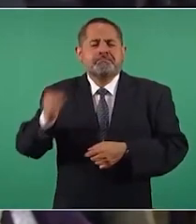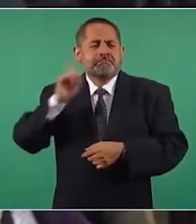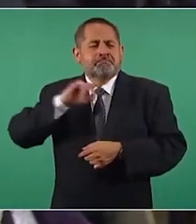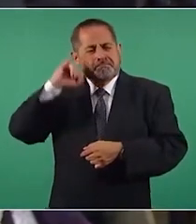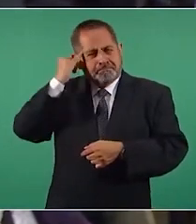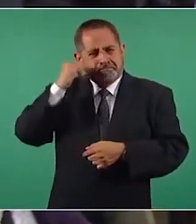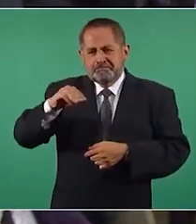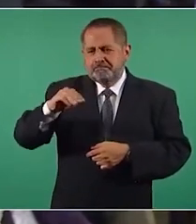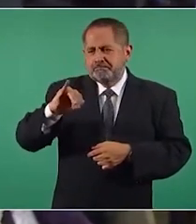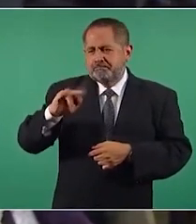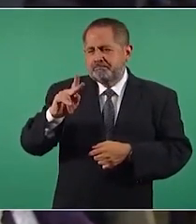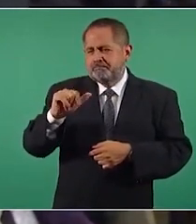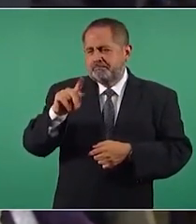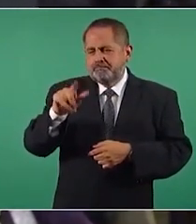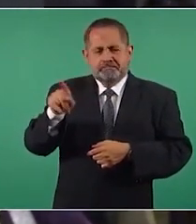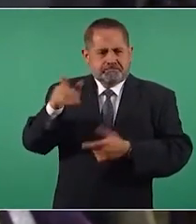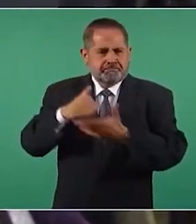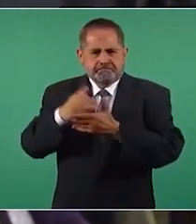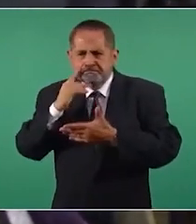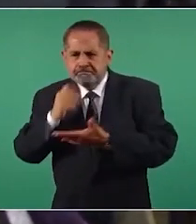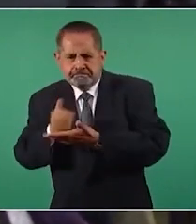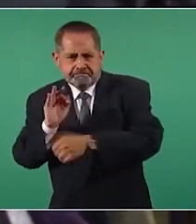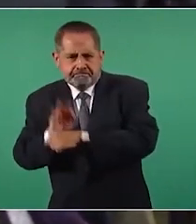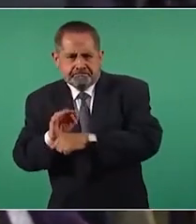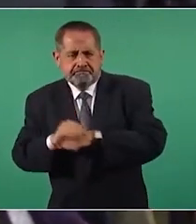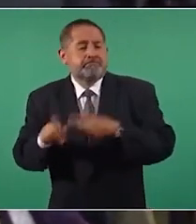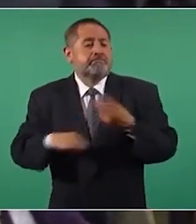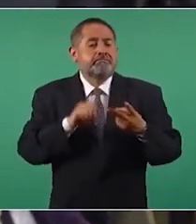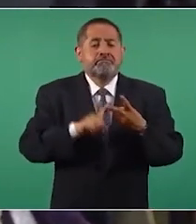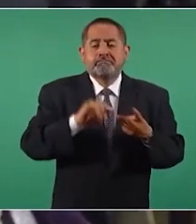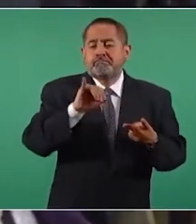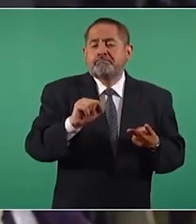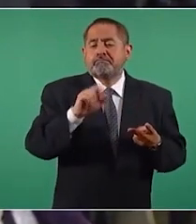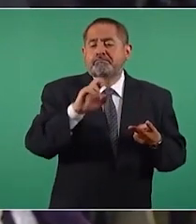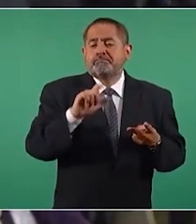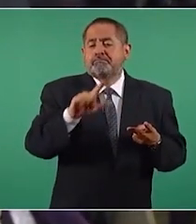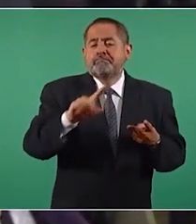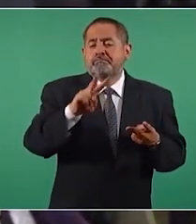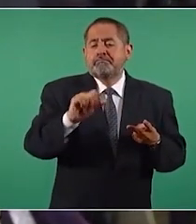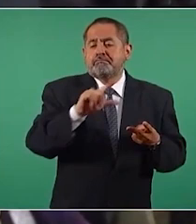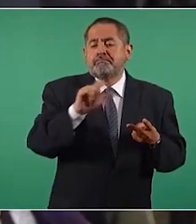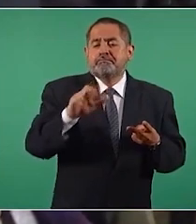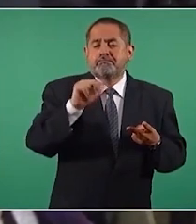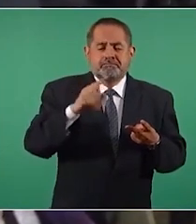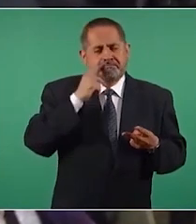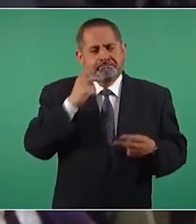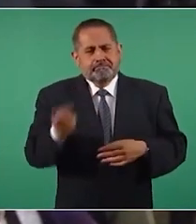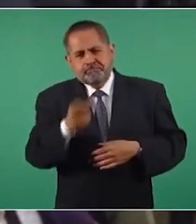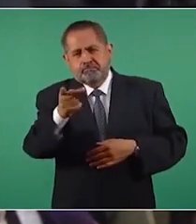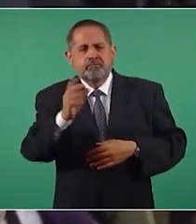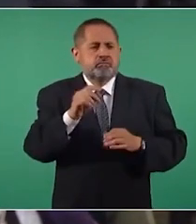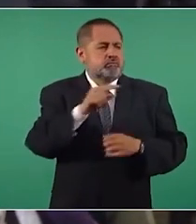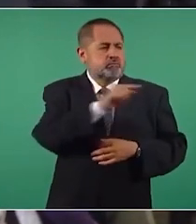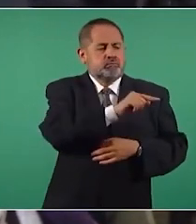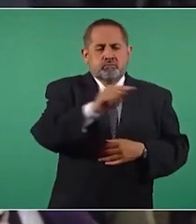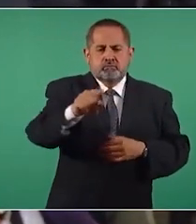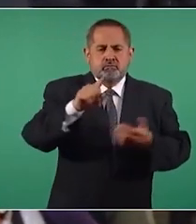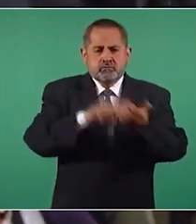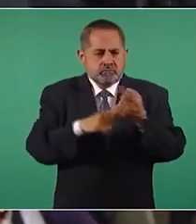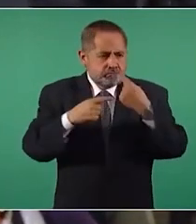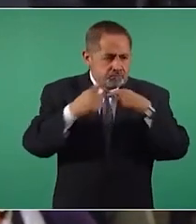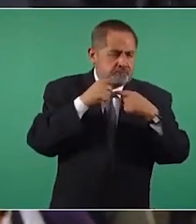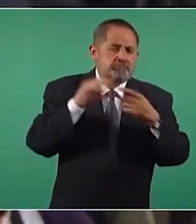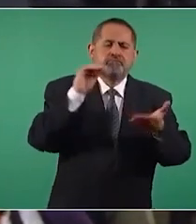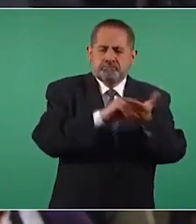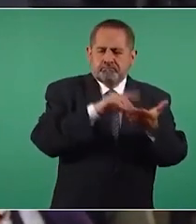el favor de intervenir, también el caso de Israel Vallarta está pendiente ahí. Es preguntarle a usted o a sus funcionarios si